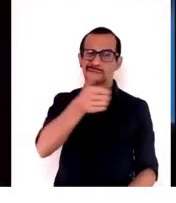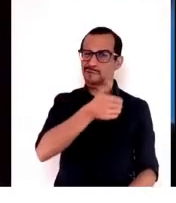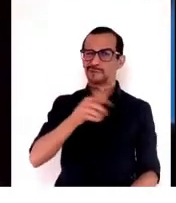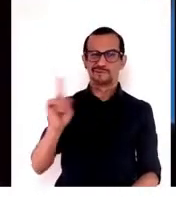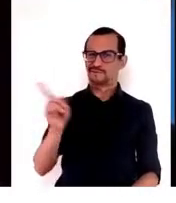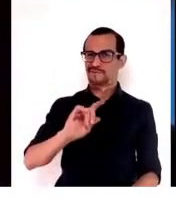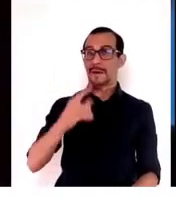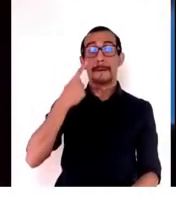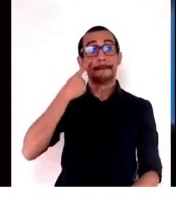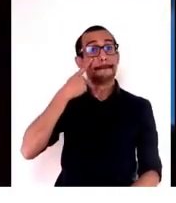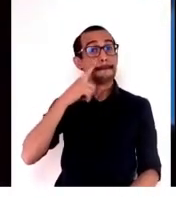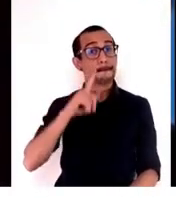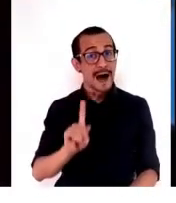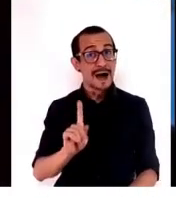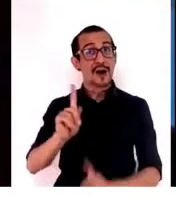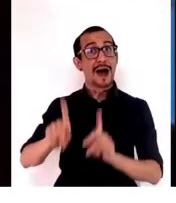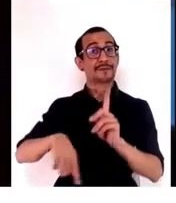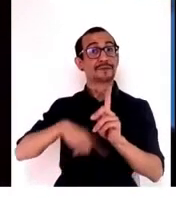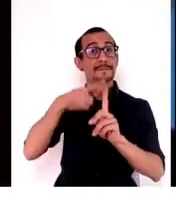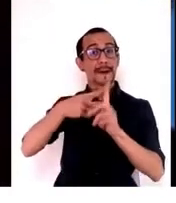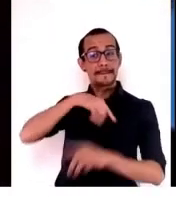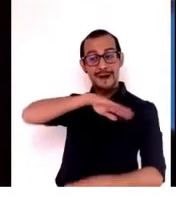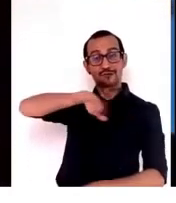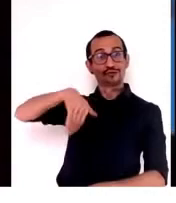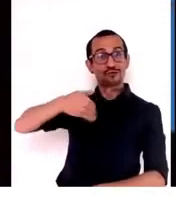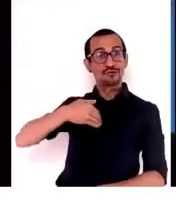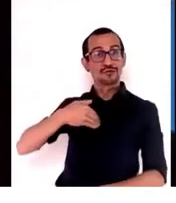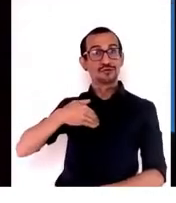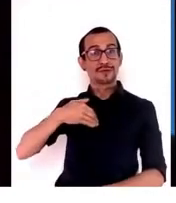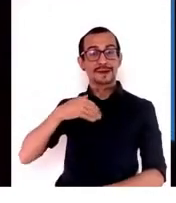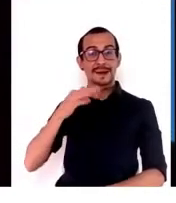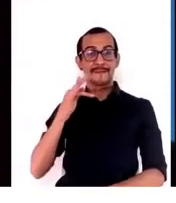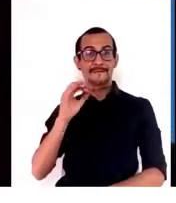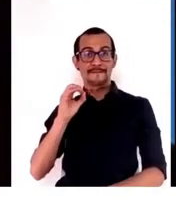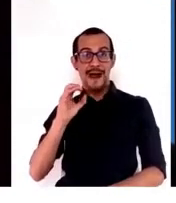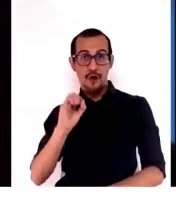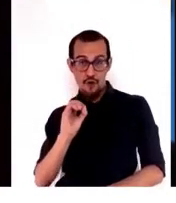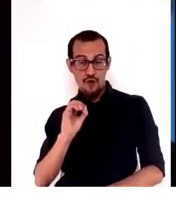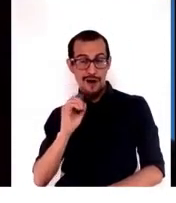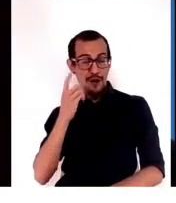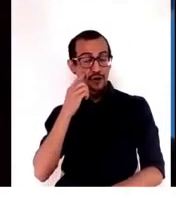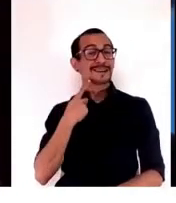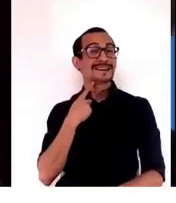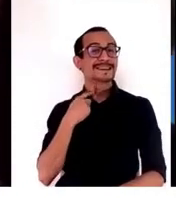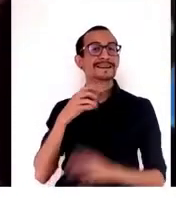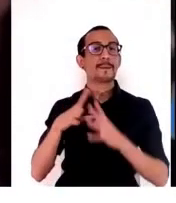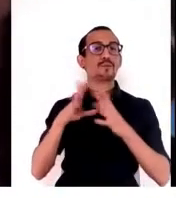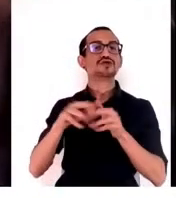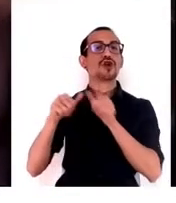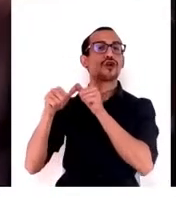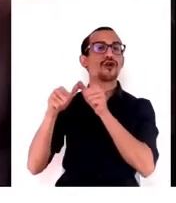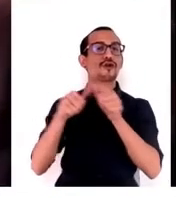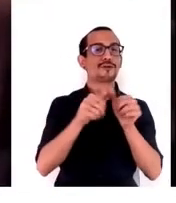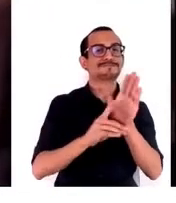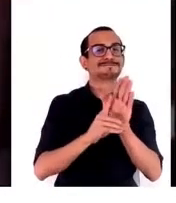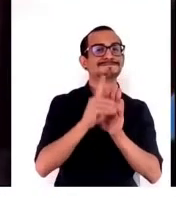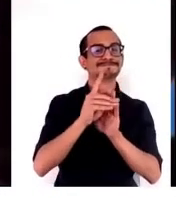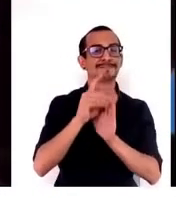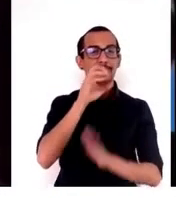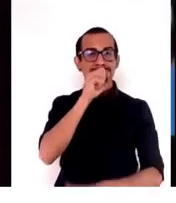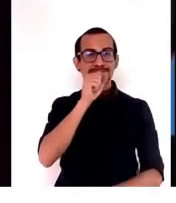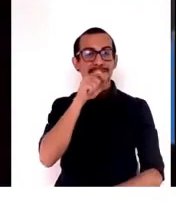además para nosotros en el FEO nos interesa mucho el SDG 2, que está Zero Hunger,